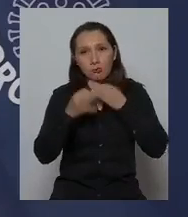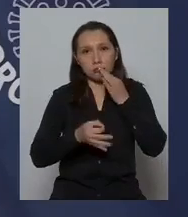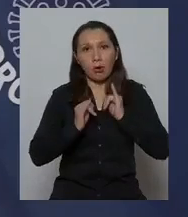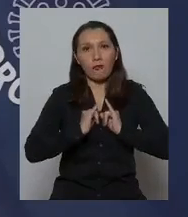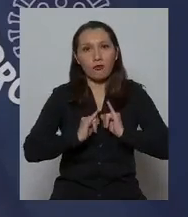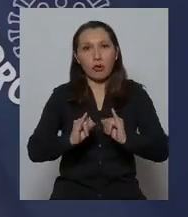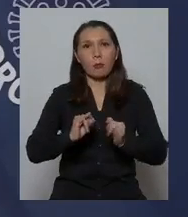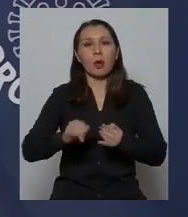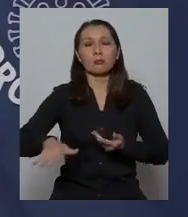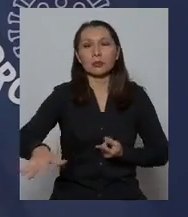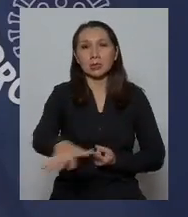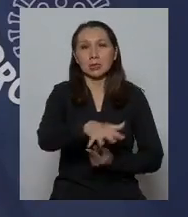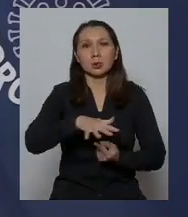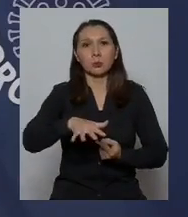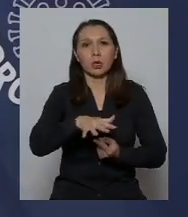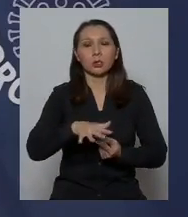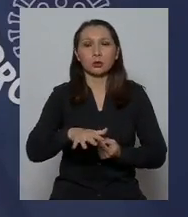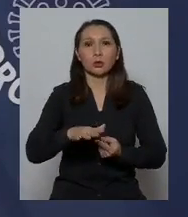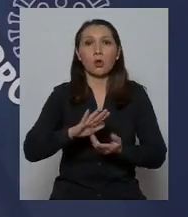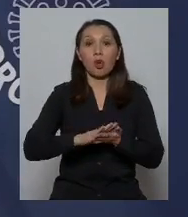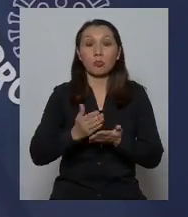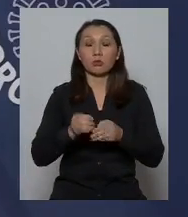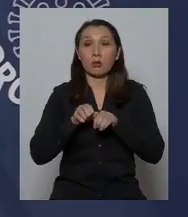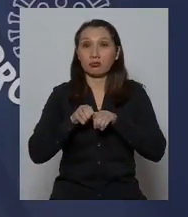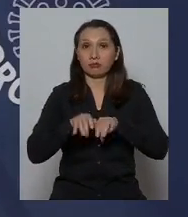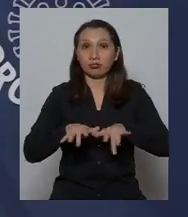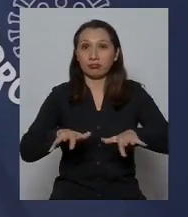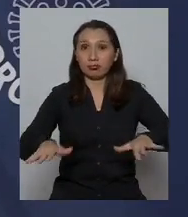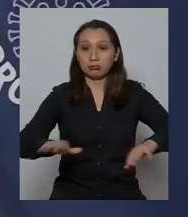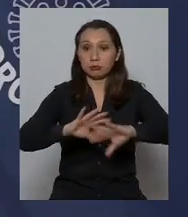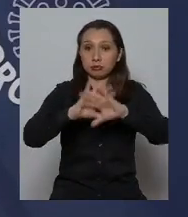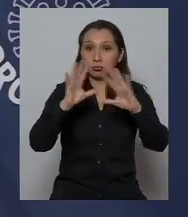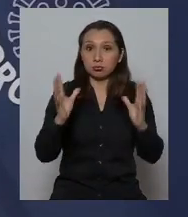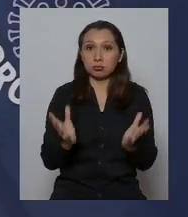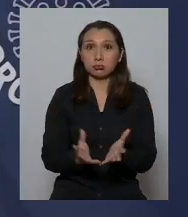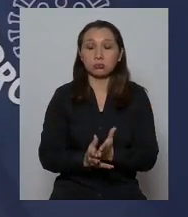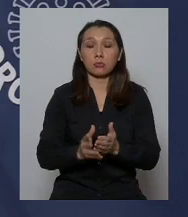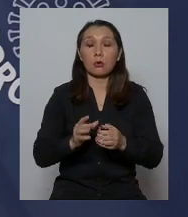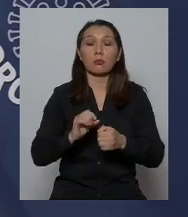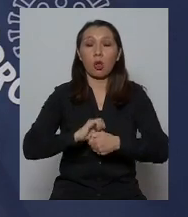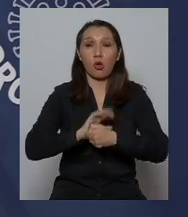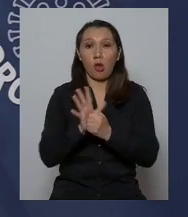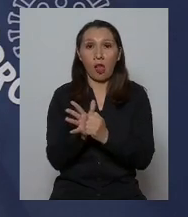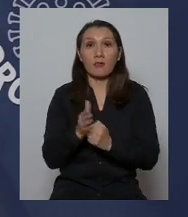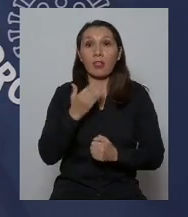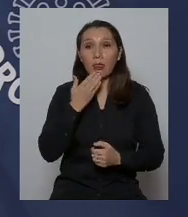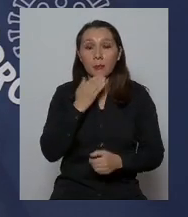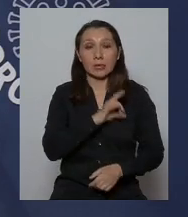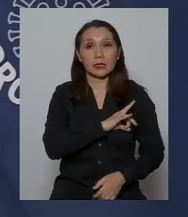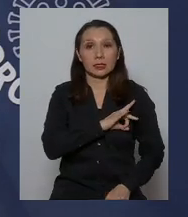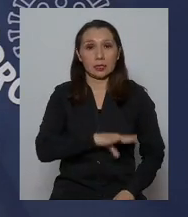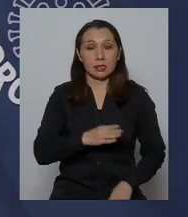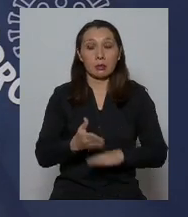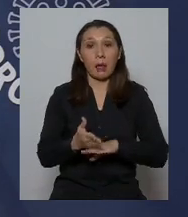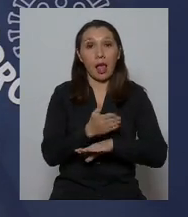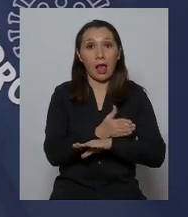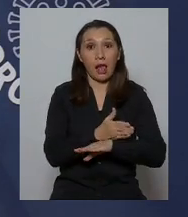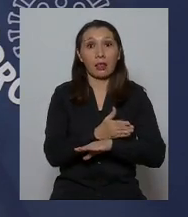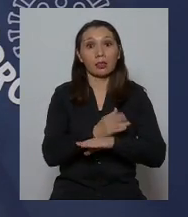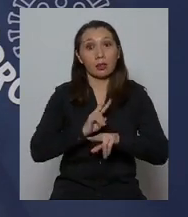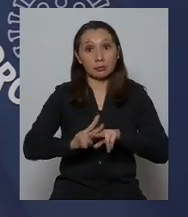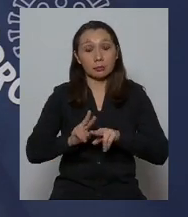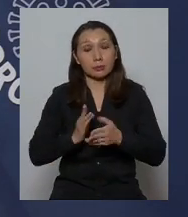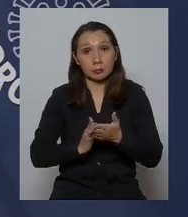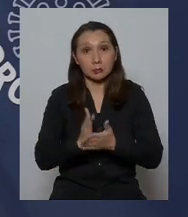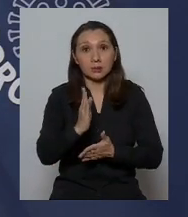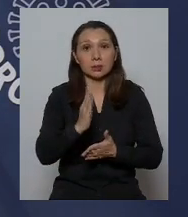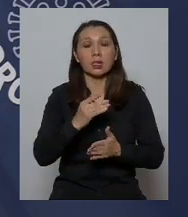...de la situación de la pandemia de coronavirus en el mundo, en Chile. Pero antes de hacerlo,